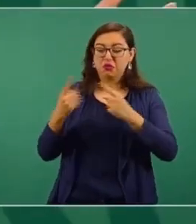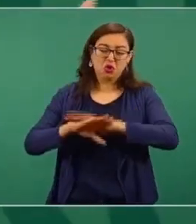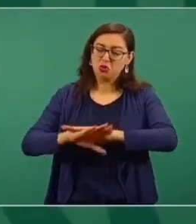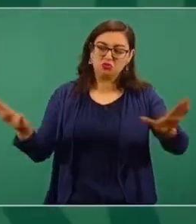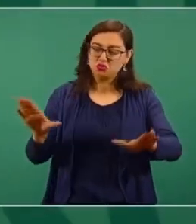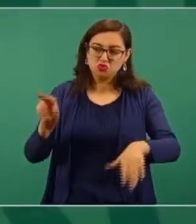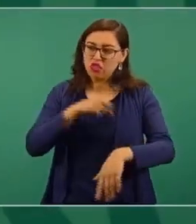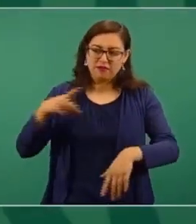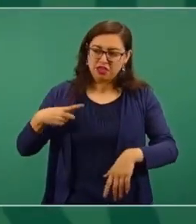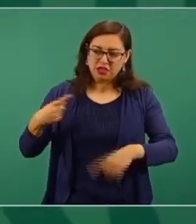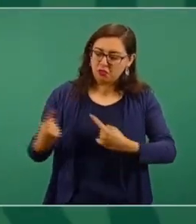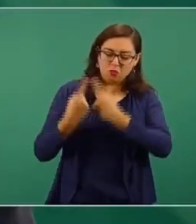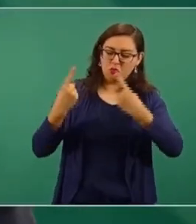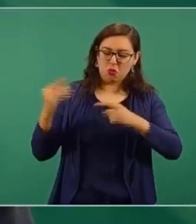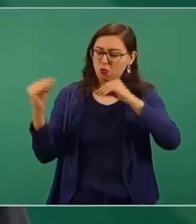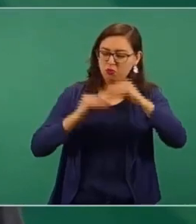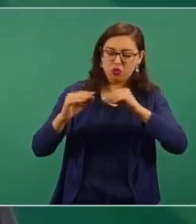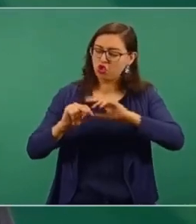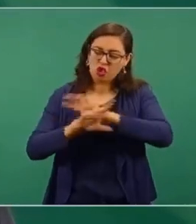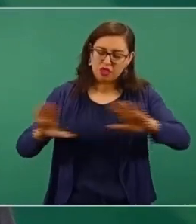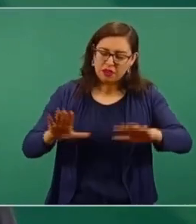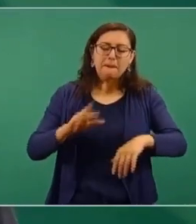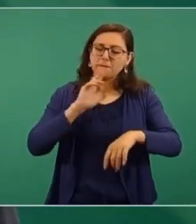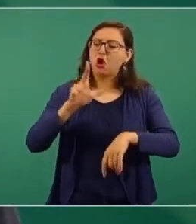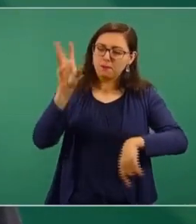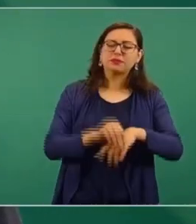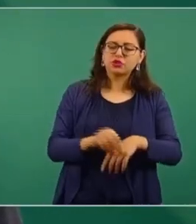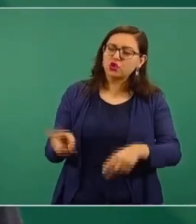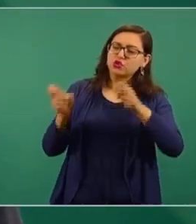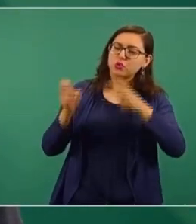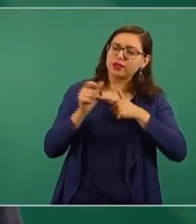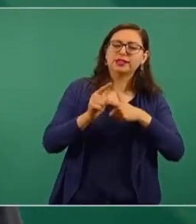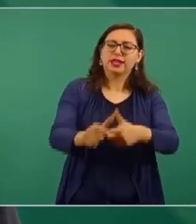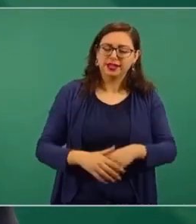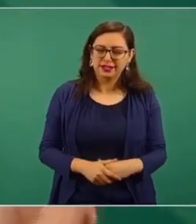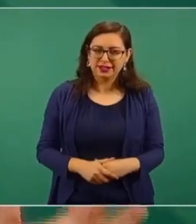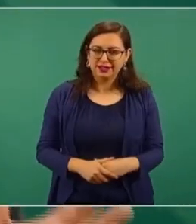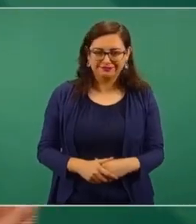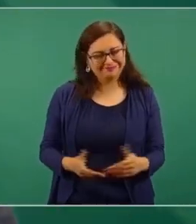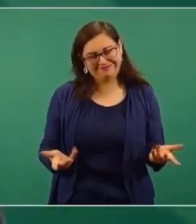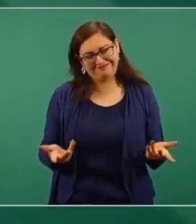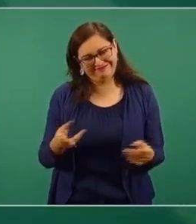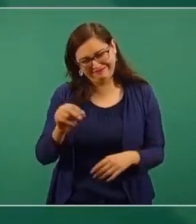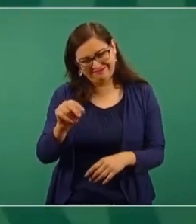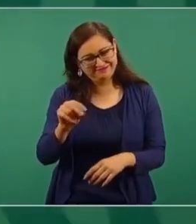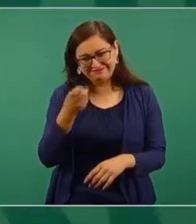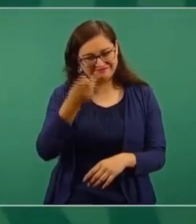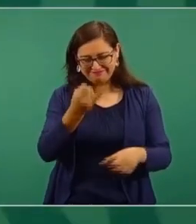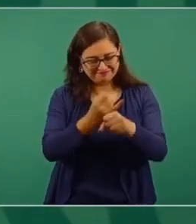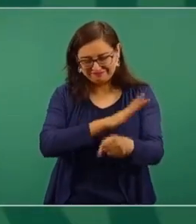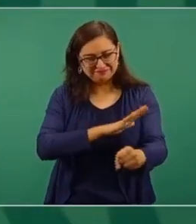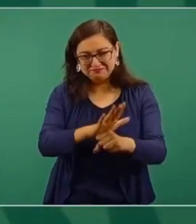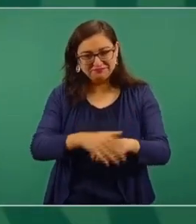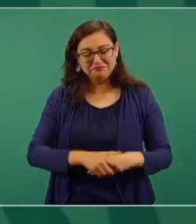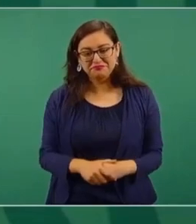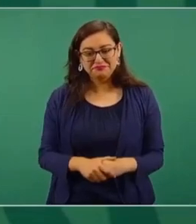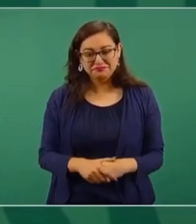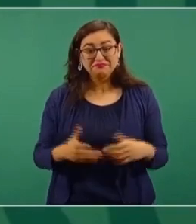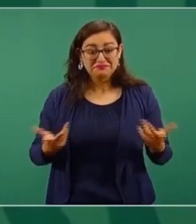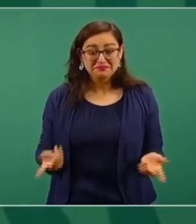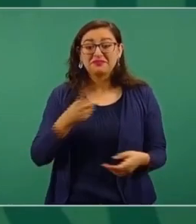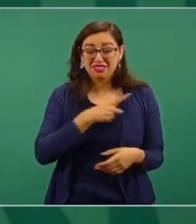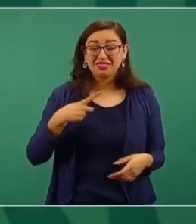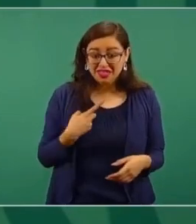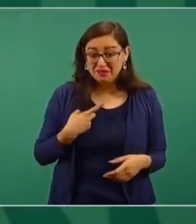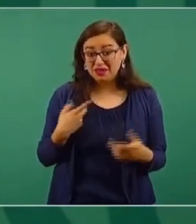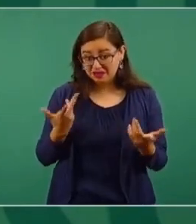No, eso ya no se puede permitir. Hay que ir convenciendo, persuadiendo,